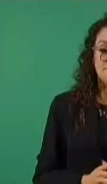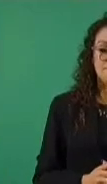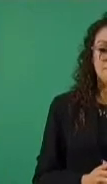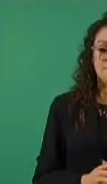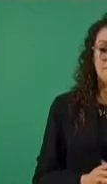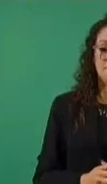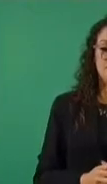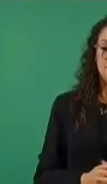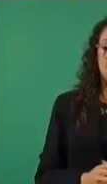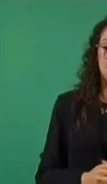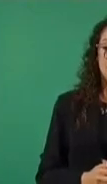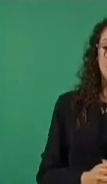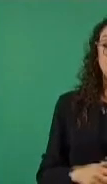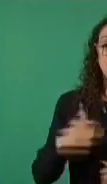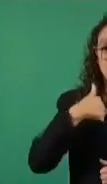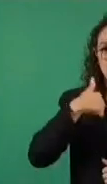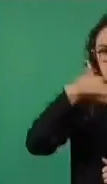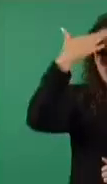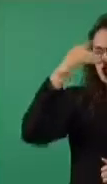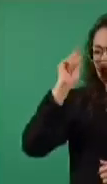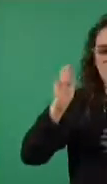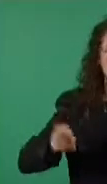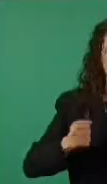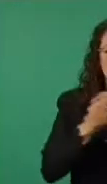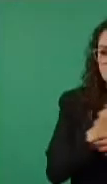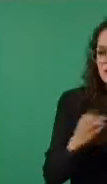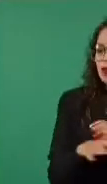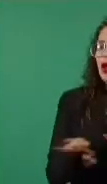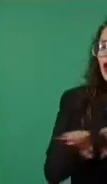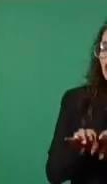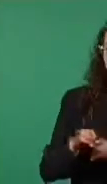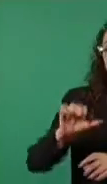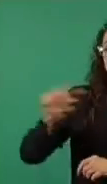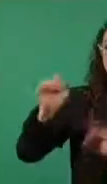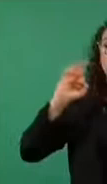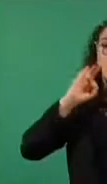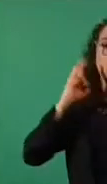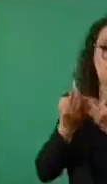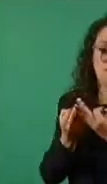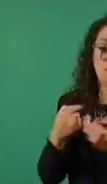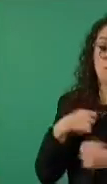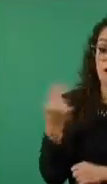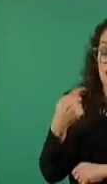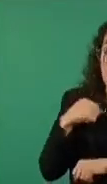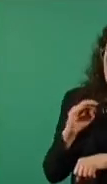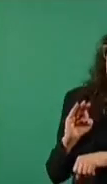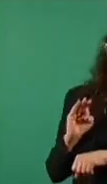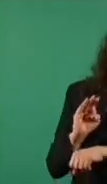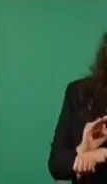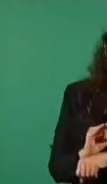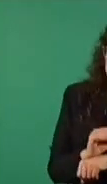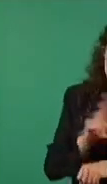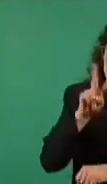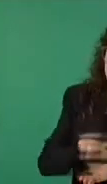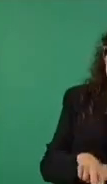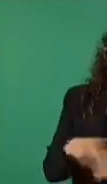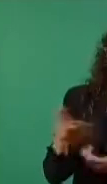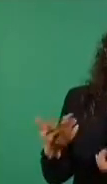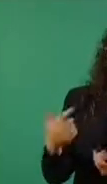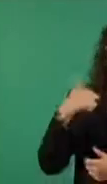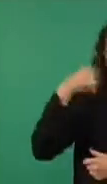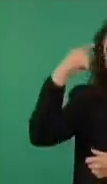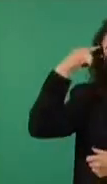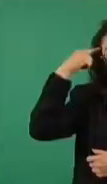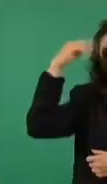informarme, porque además me tengo que proteger, imagínense, por salud mental, no voy a estar